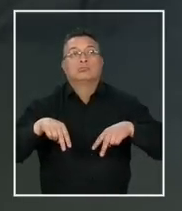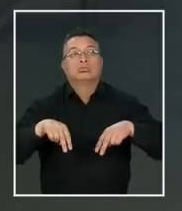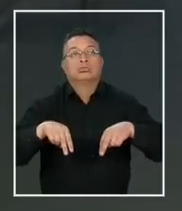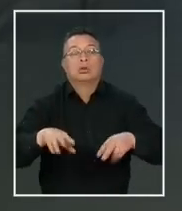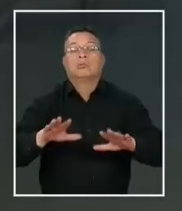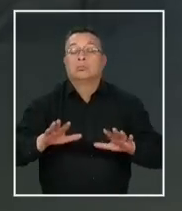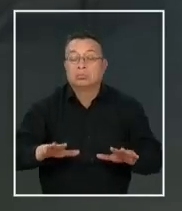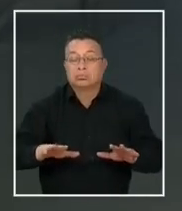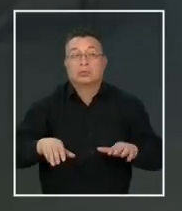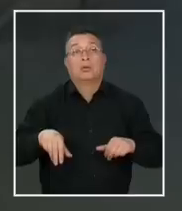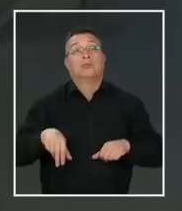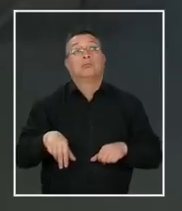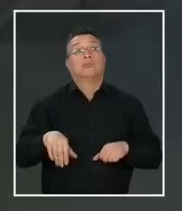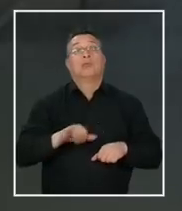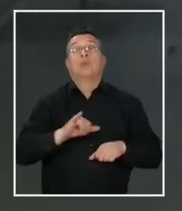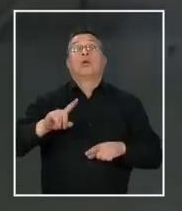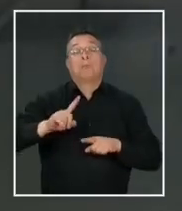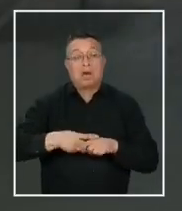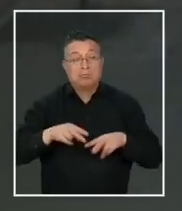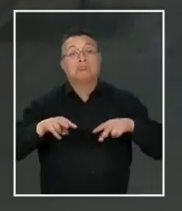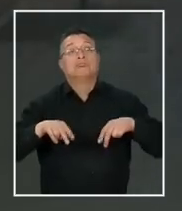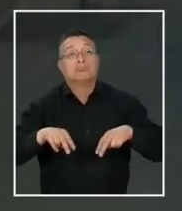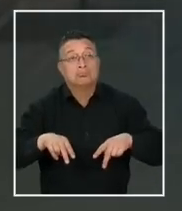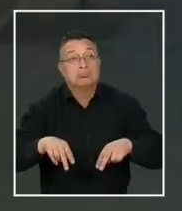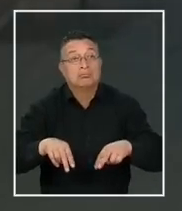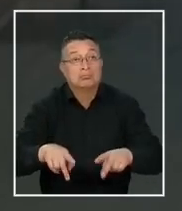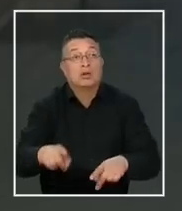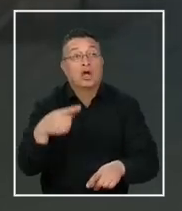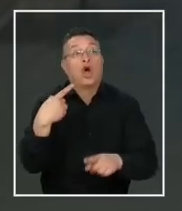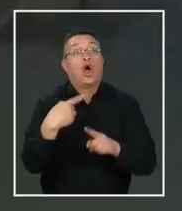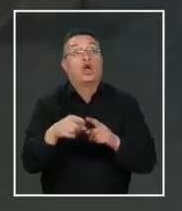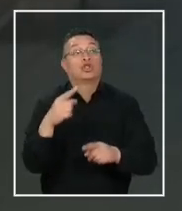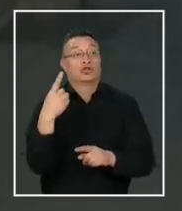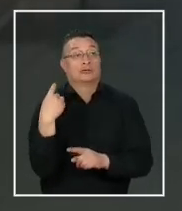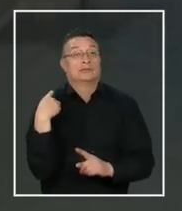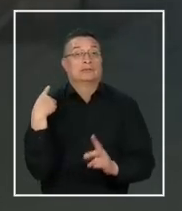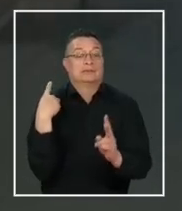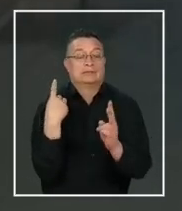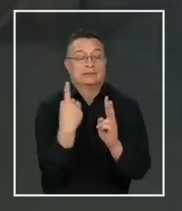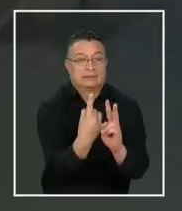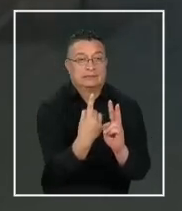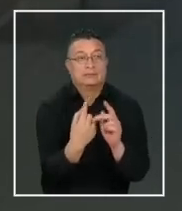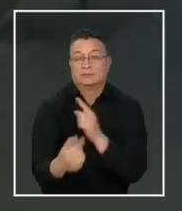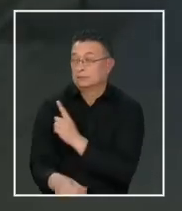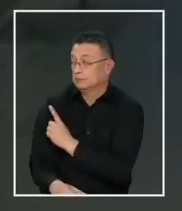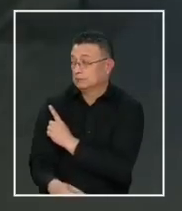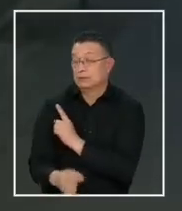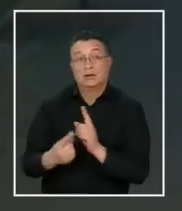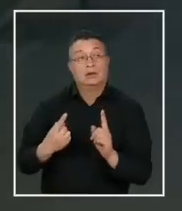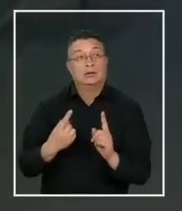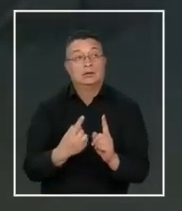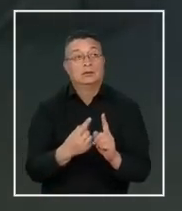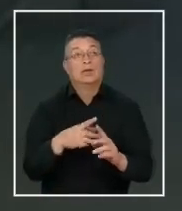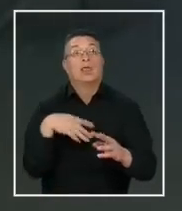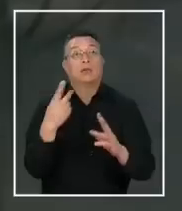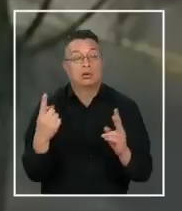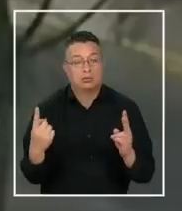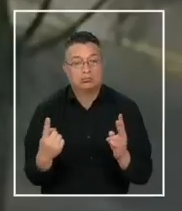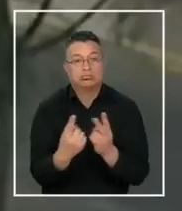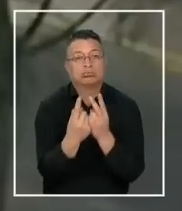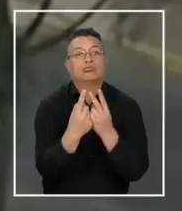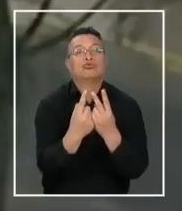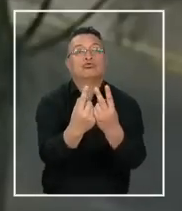descanso en el camino para seguir avanzando y así aparece un tercero que a la distancia lo sigue hasta encontrarse.